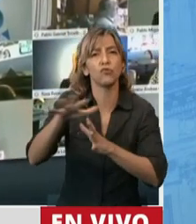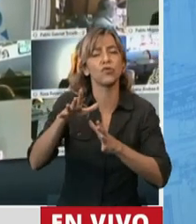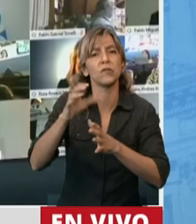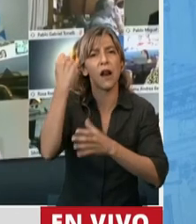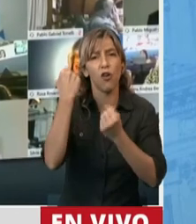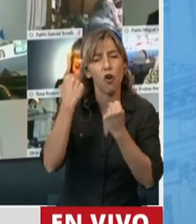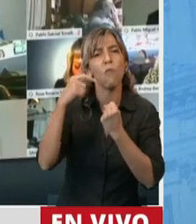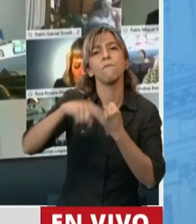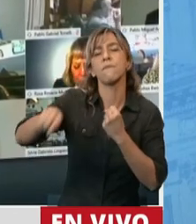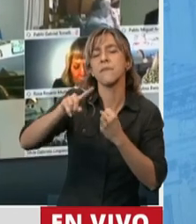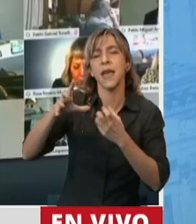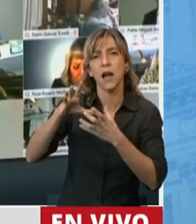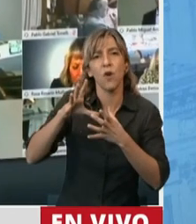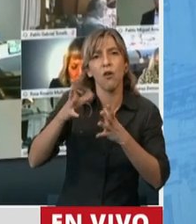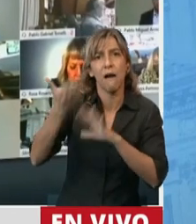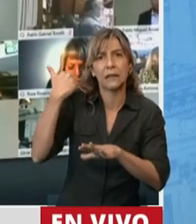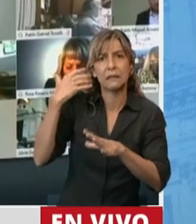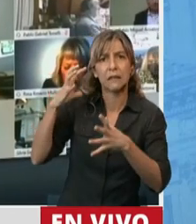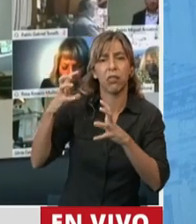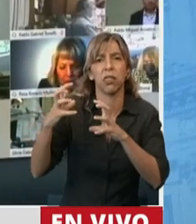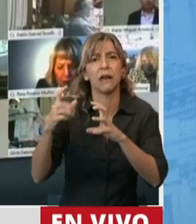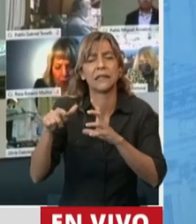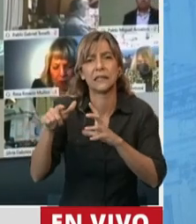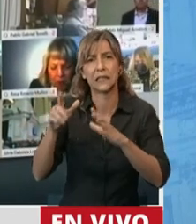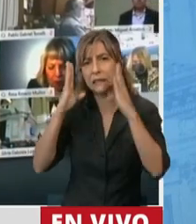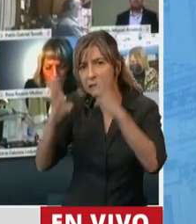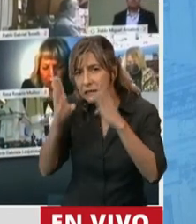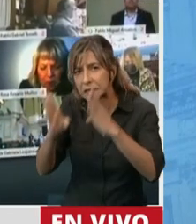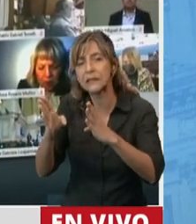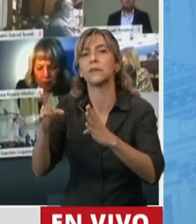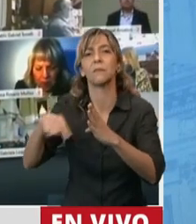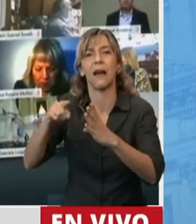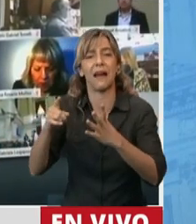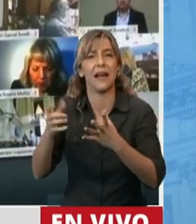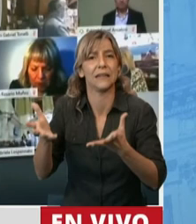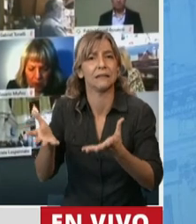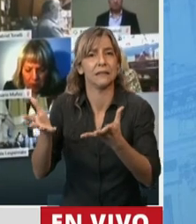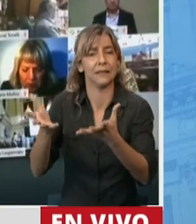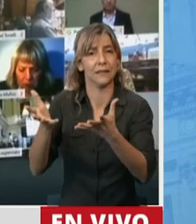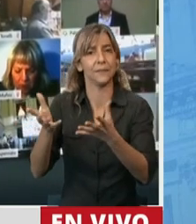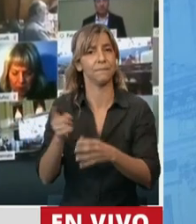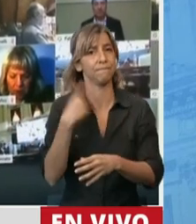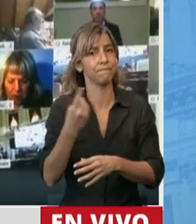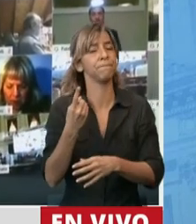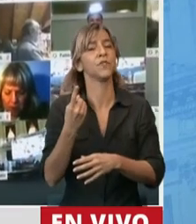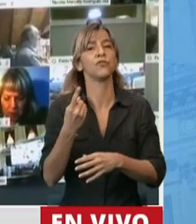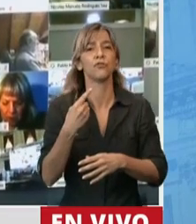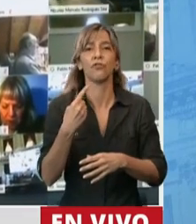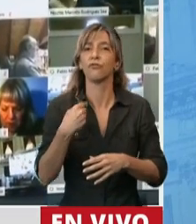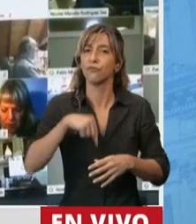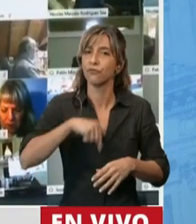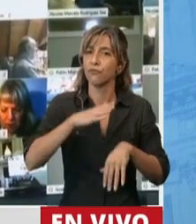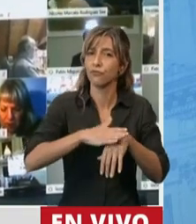que venía quebrado en muchos aspectos. Me parece, Presidente, que debemos concientizar que donar